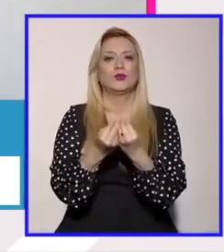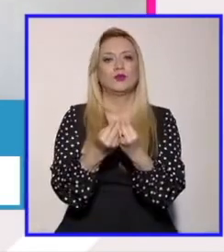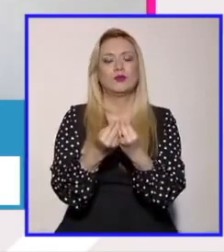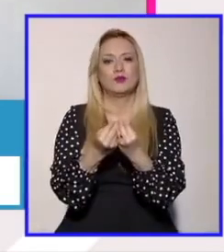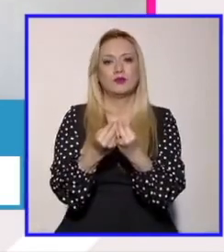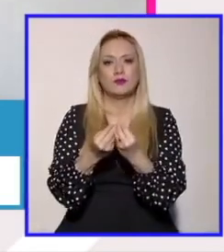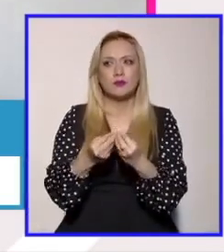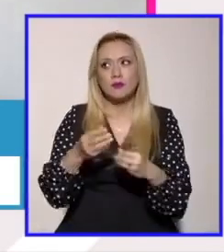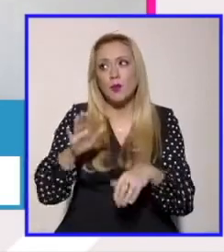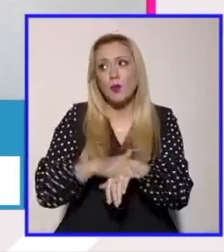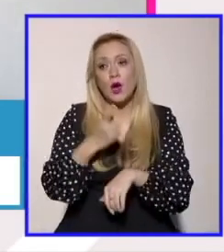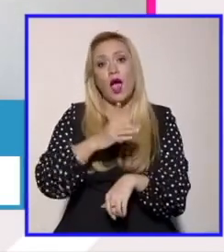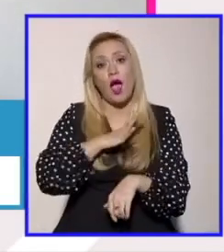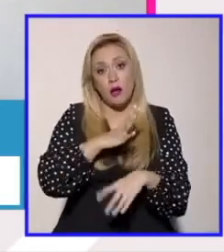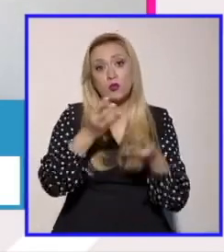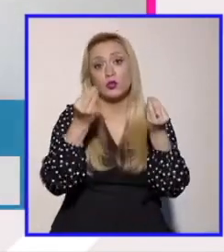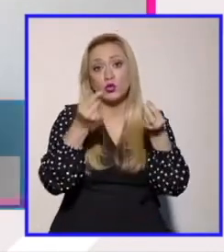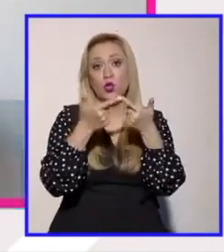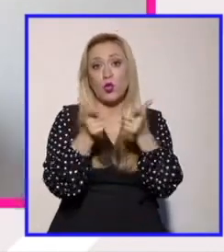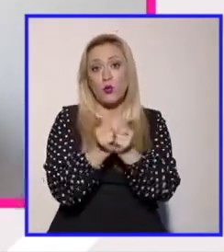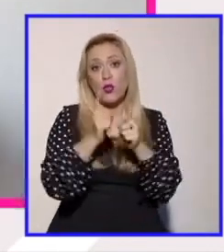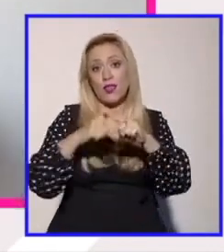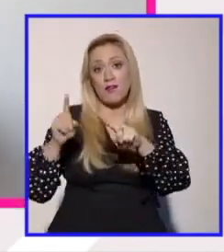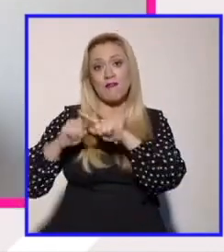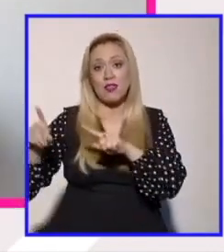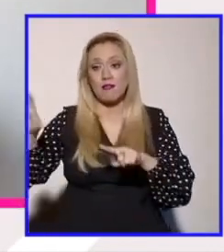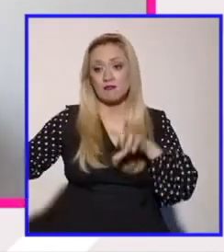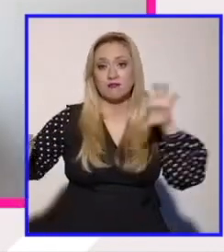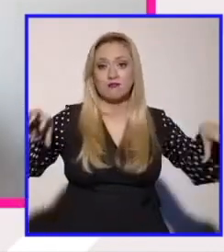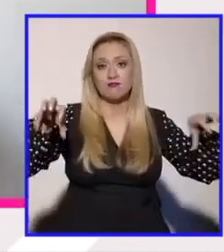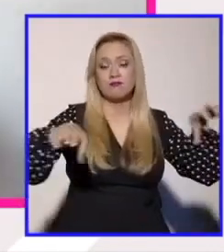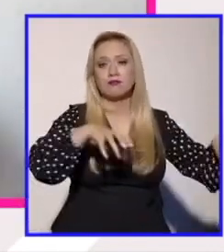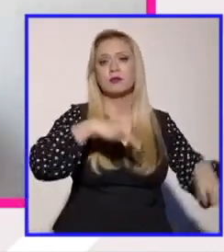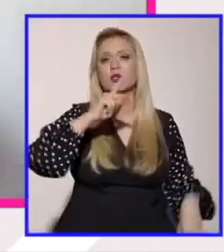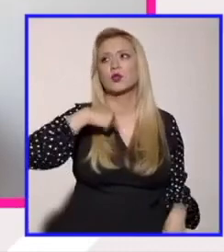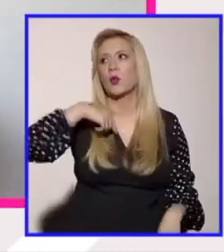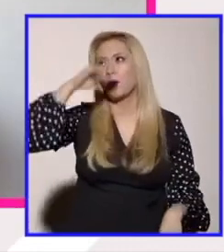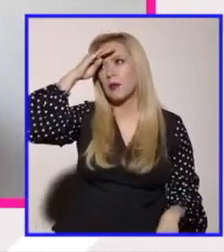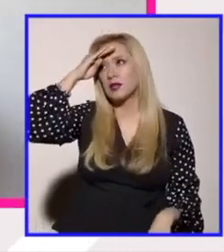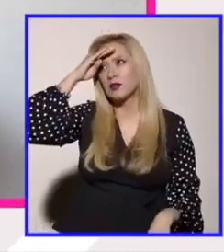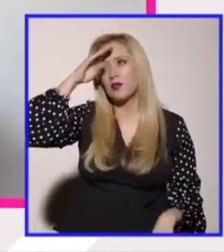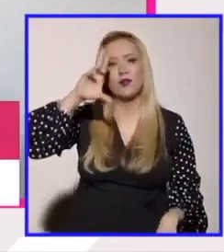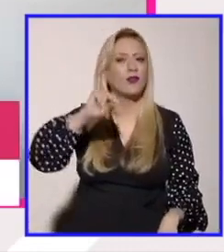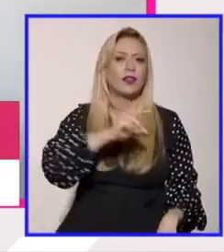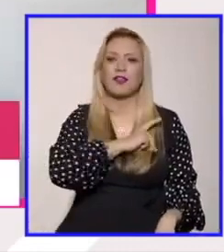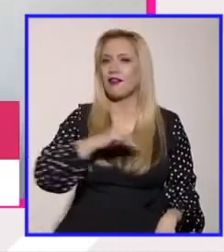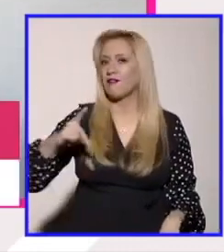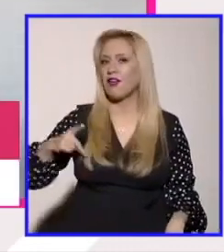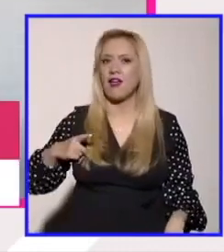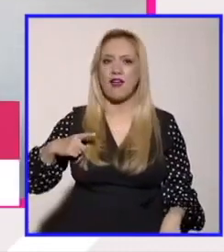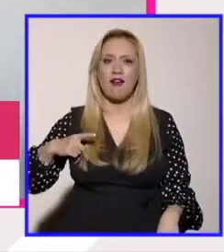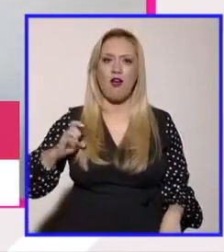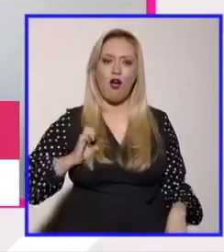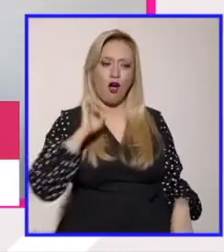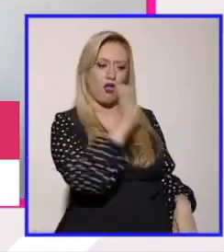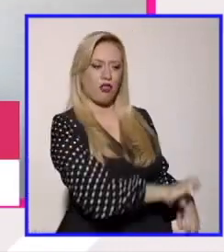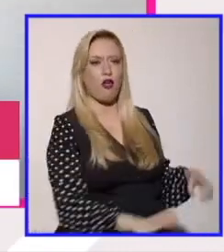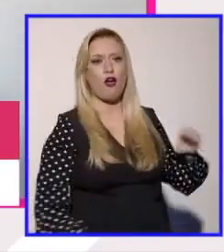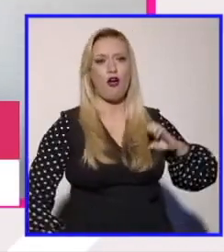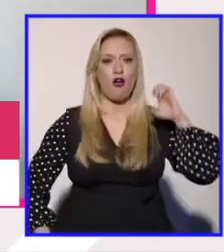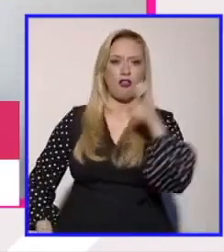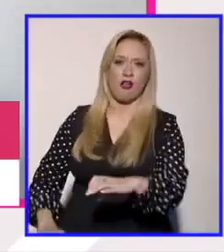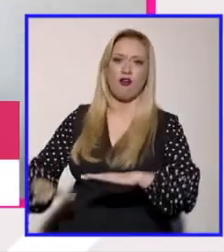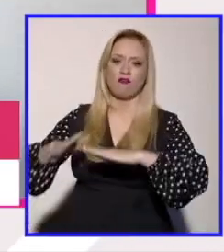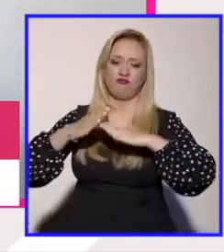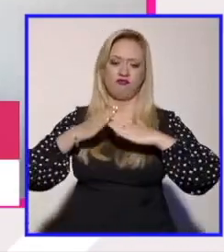hay muchos feminismos pero lo que creo que no tiene lugar es el discurso de odio ahí si es donde